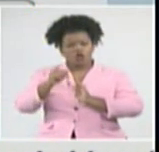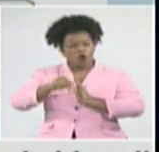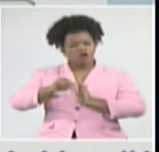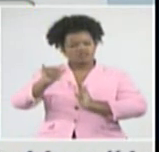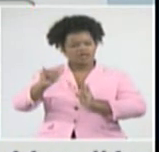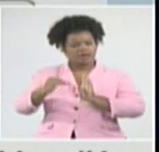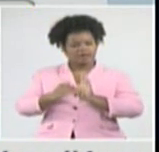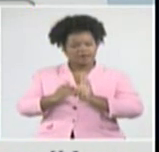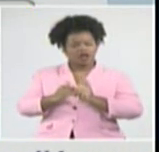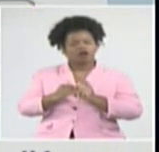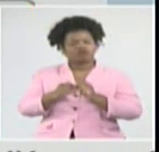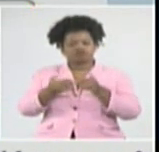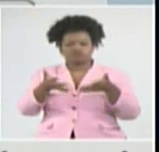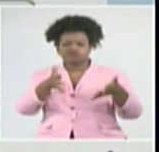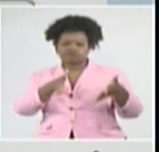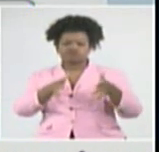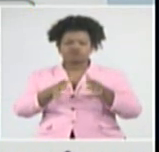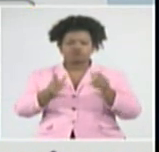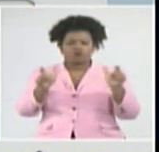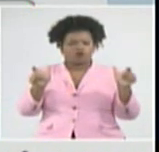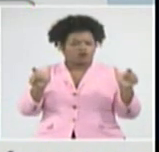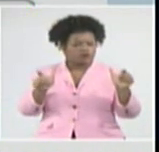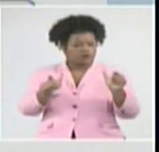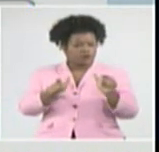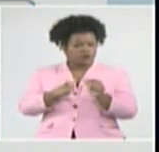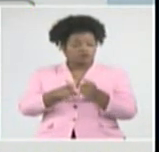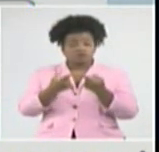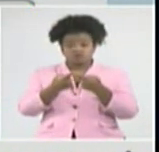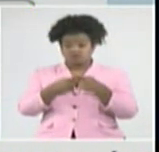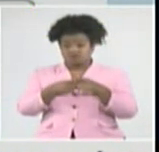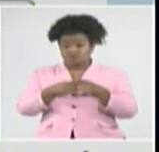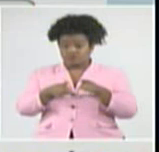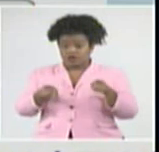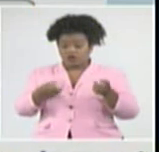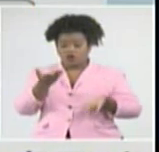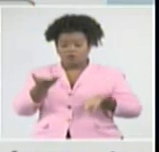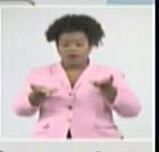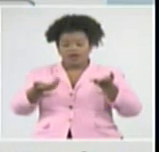Independientemente de que estemos hablando de 267 más.